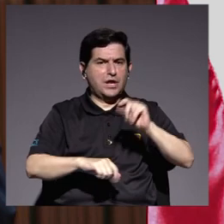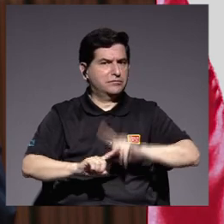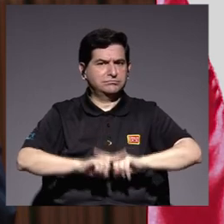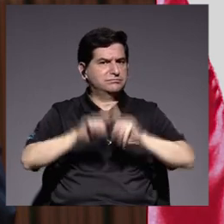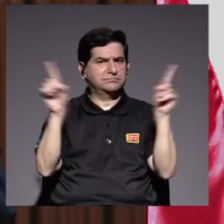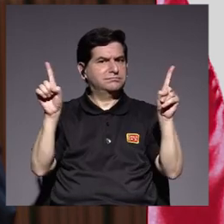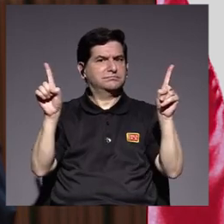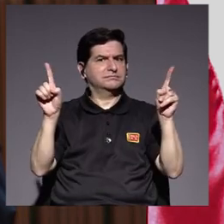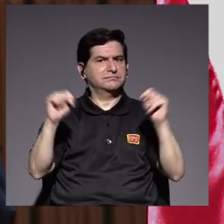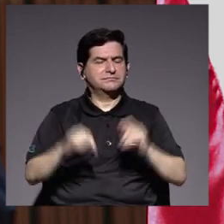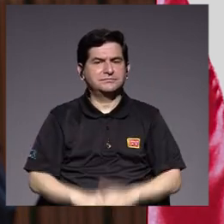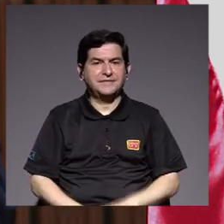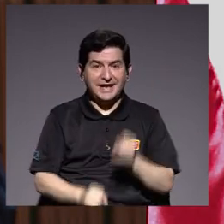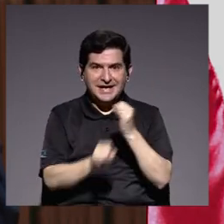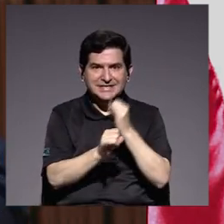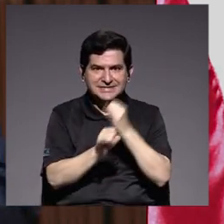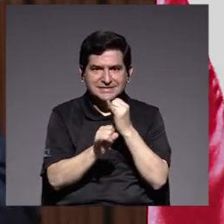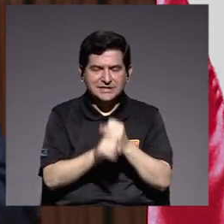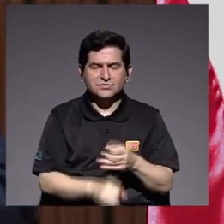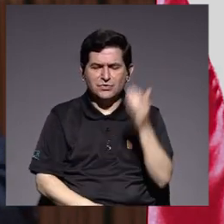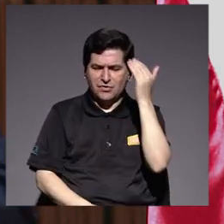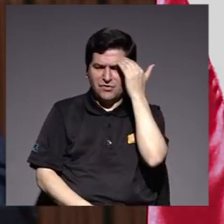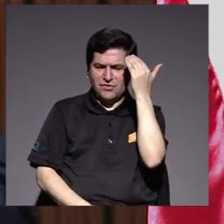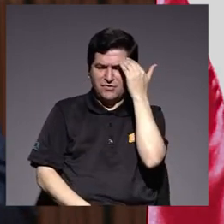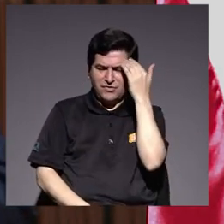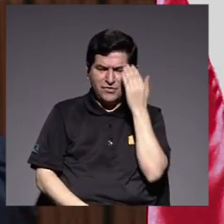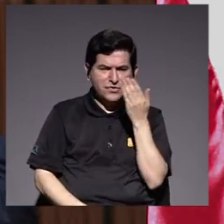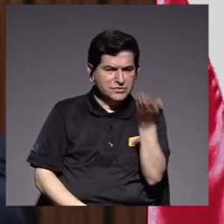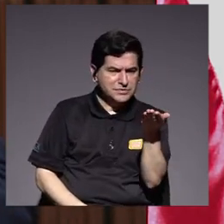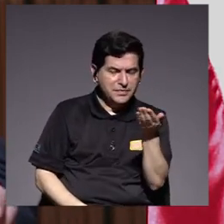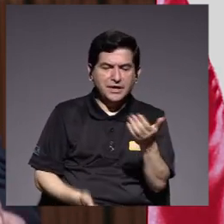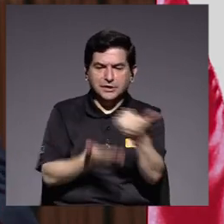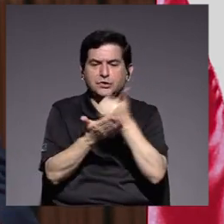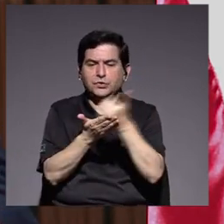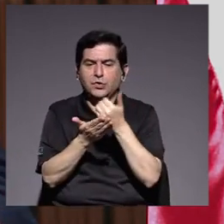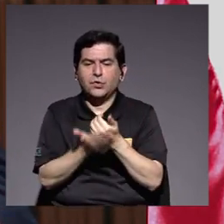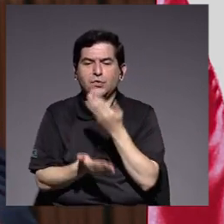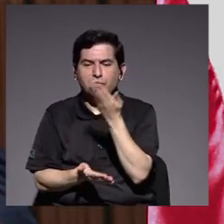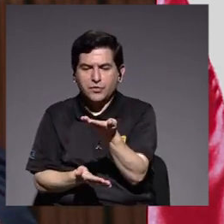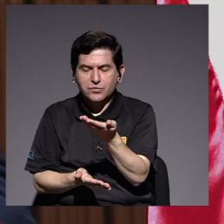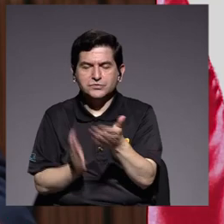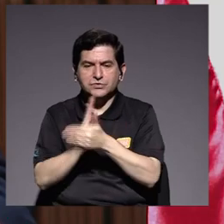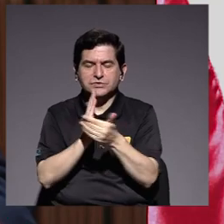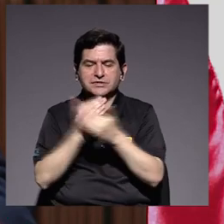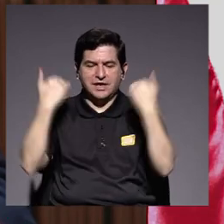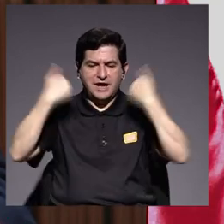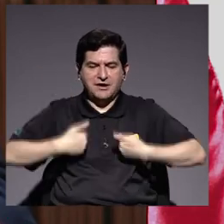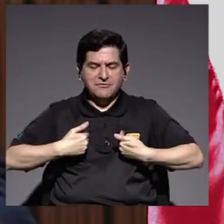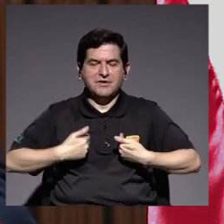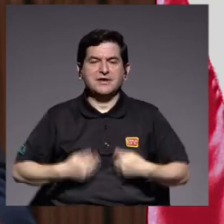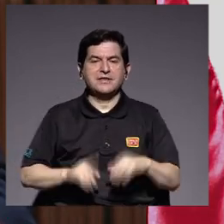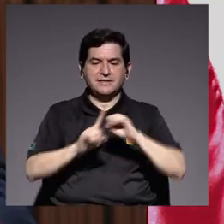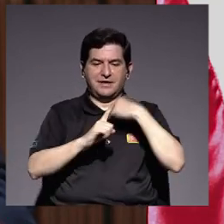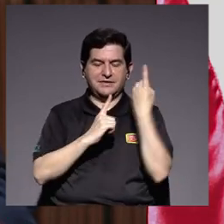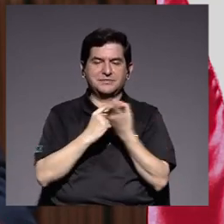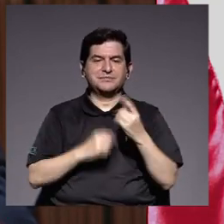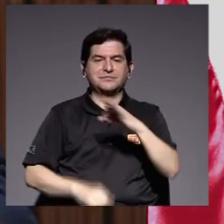excepción la institución ha puesto el conocimiento los recursos y el talento humano a disposición de la sociedad